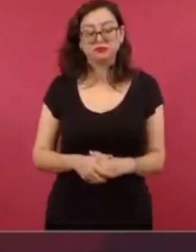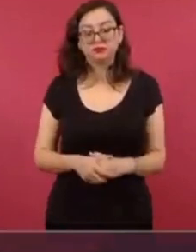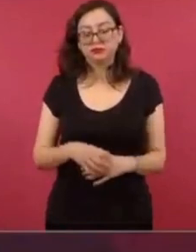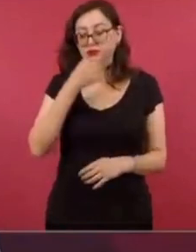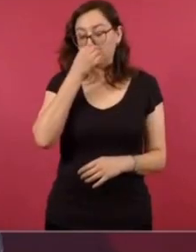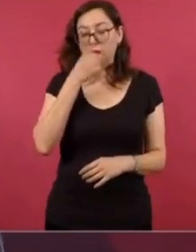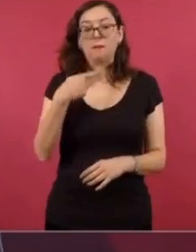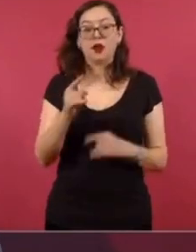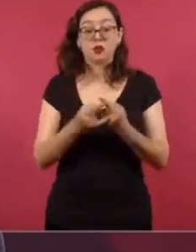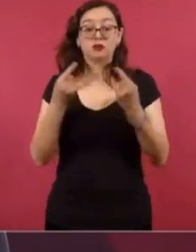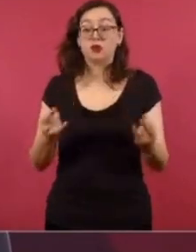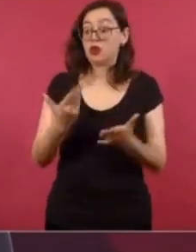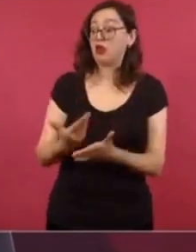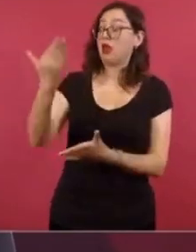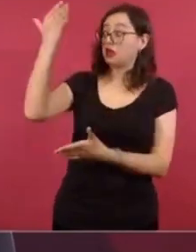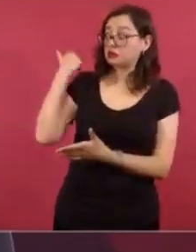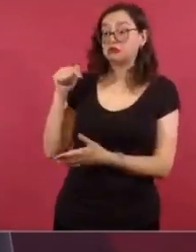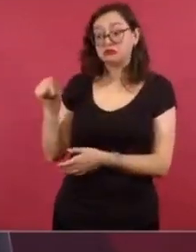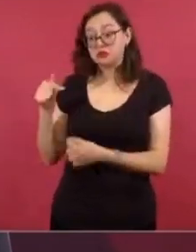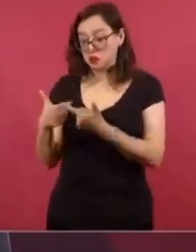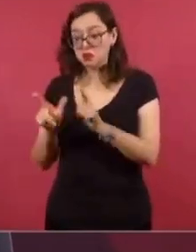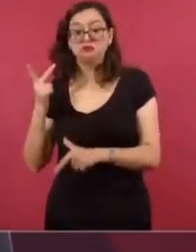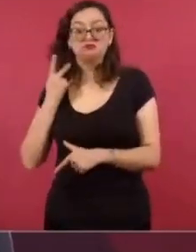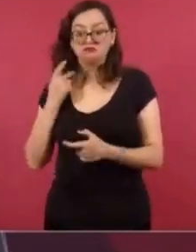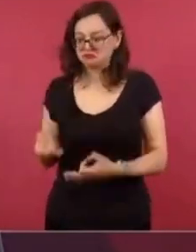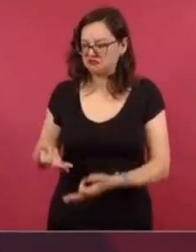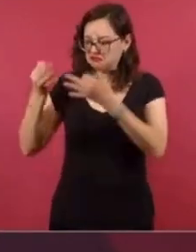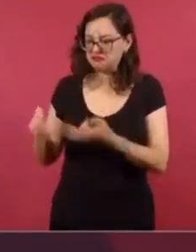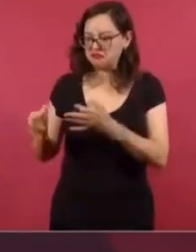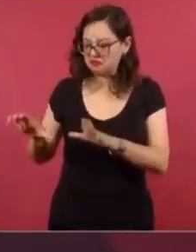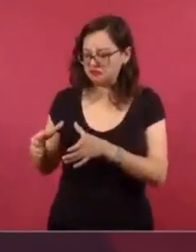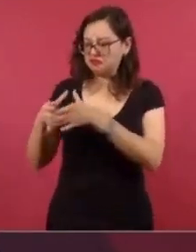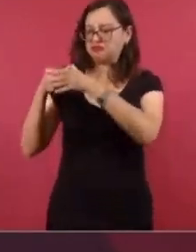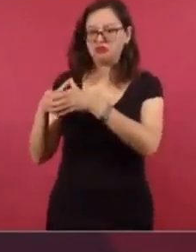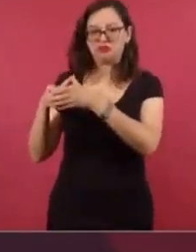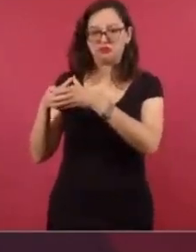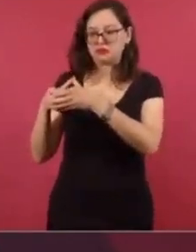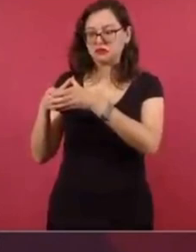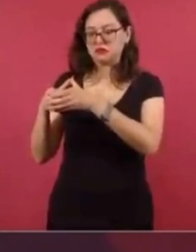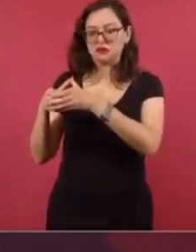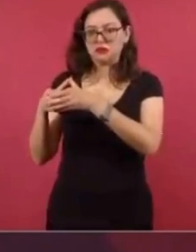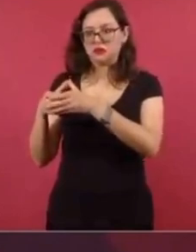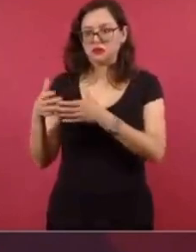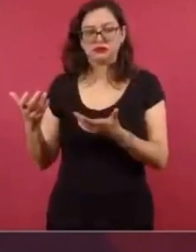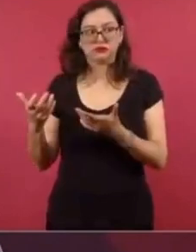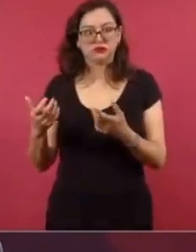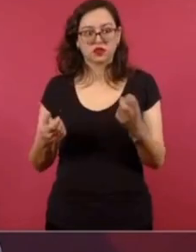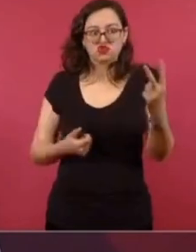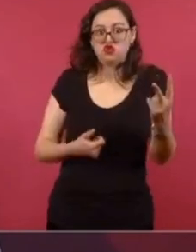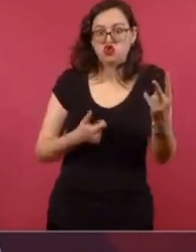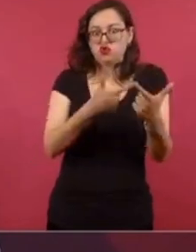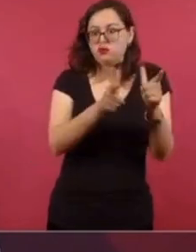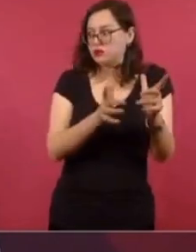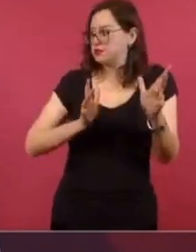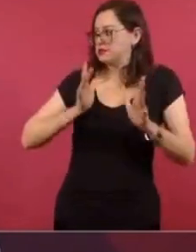jugó un papel importante en su momento, porque ese partido evitó esa pretensión bipartidista.